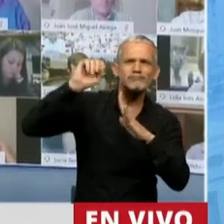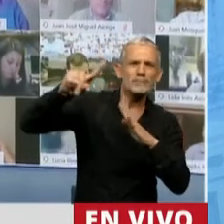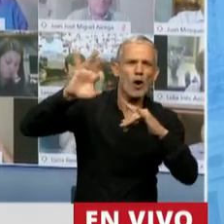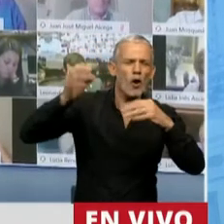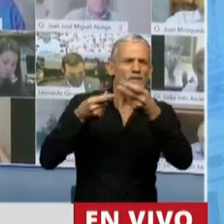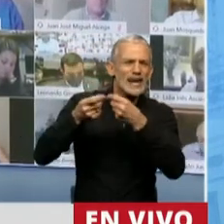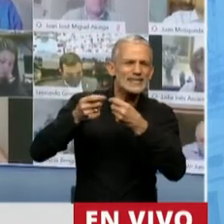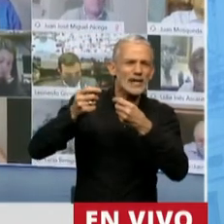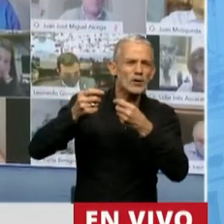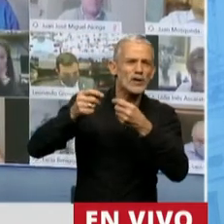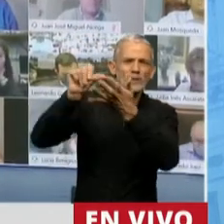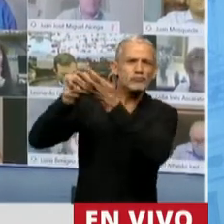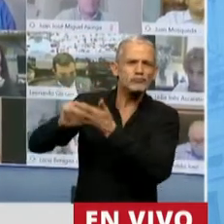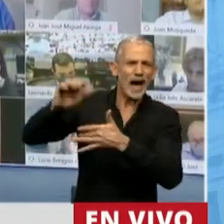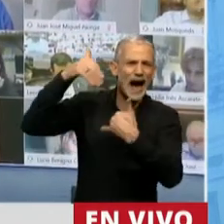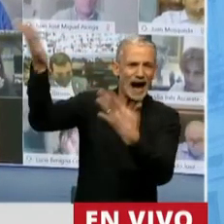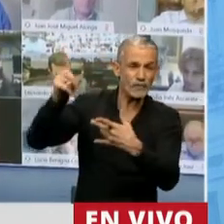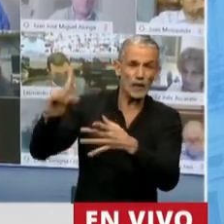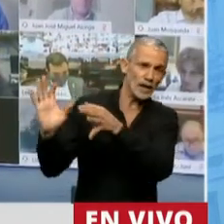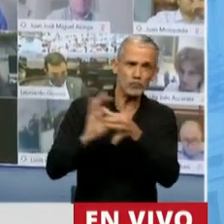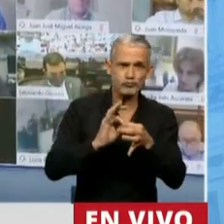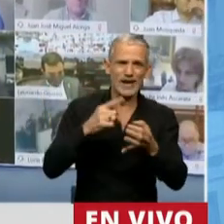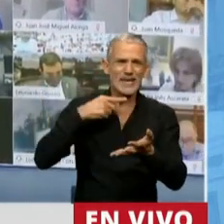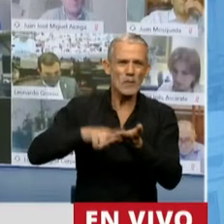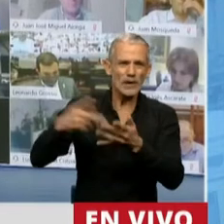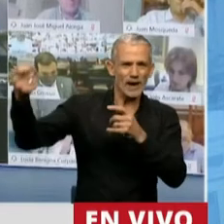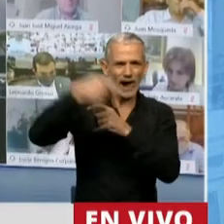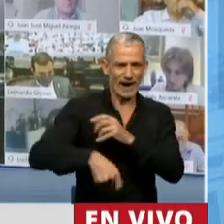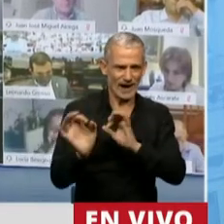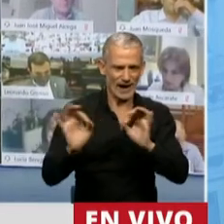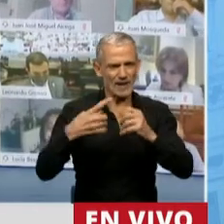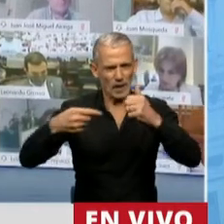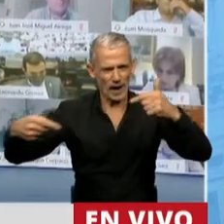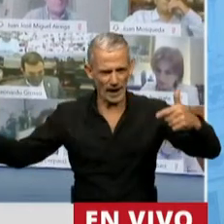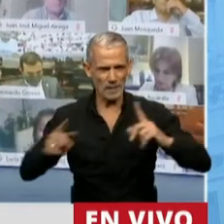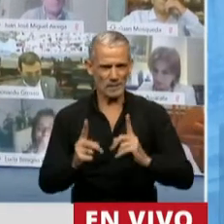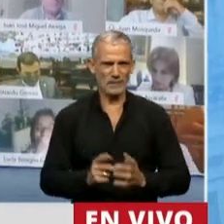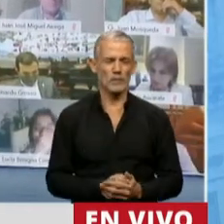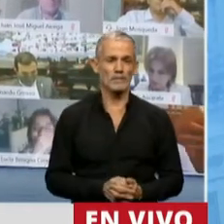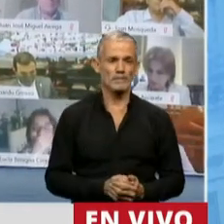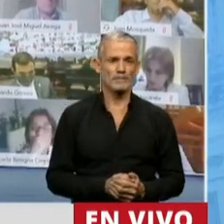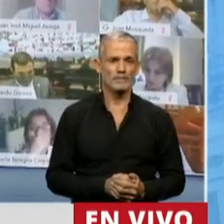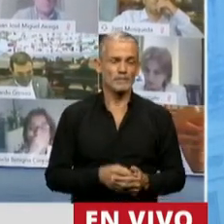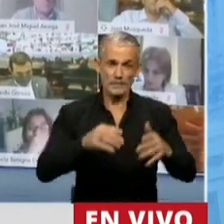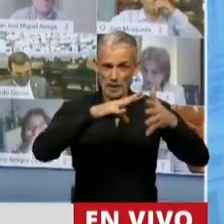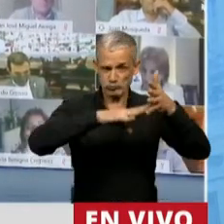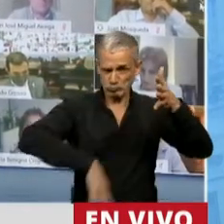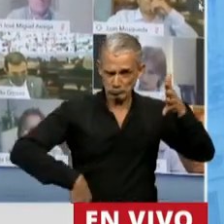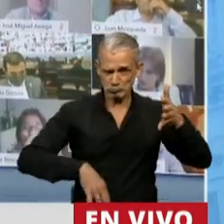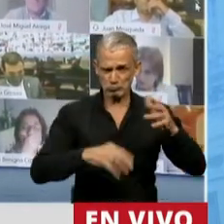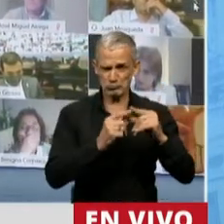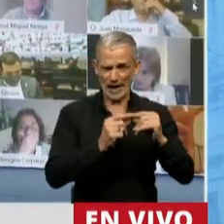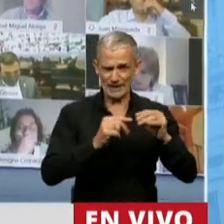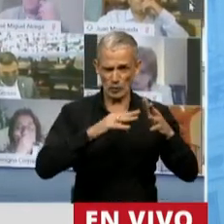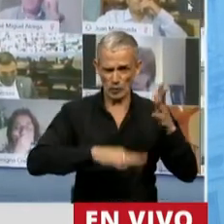y o financieros en jurisdicciones no cooperantes, etcétera, etcétera. Tal como continúa el resto del